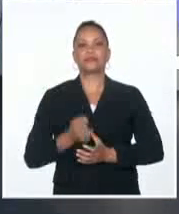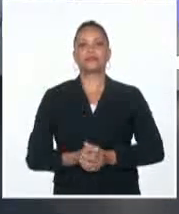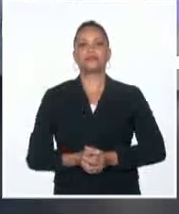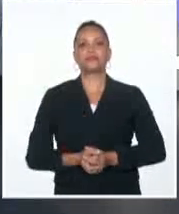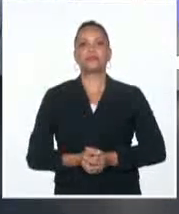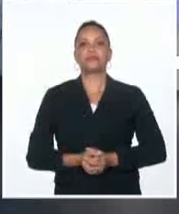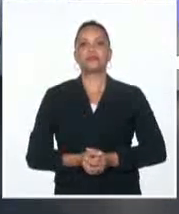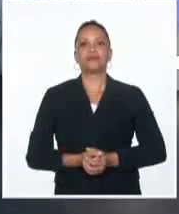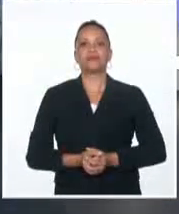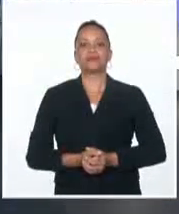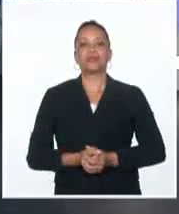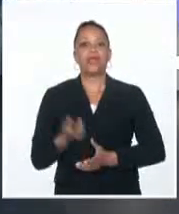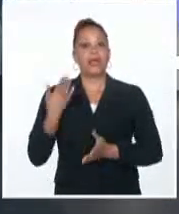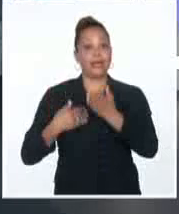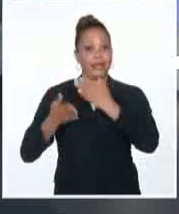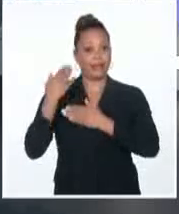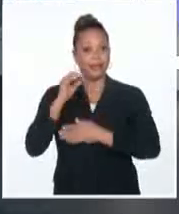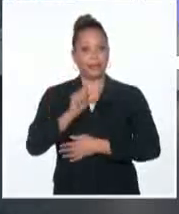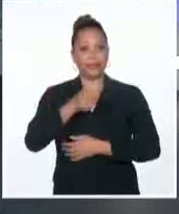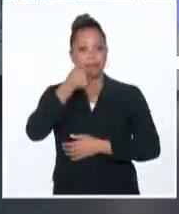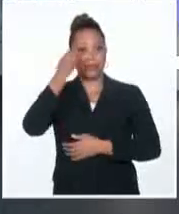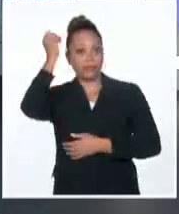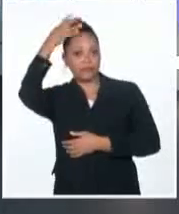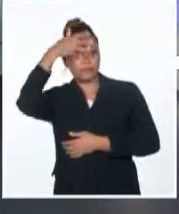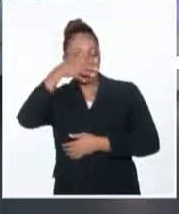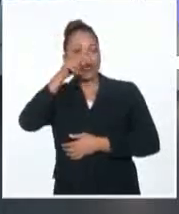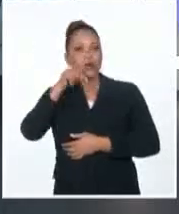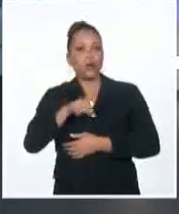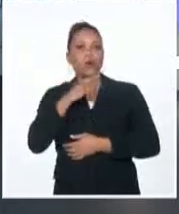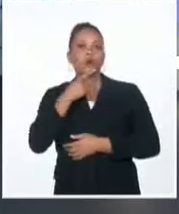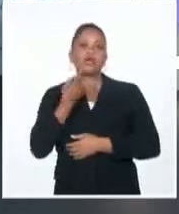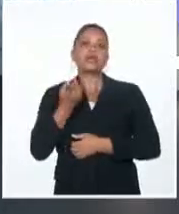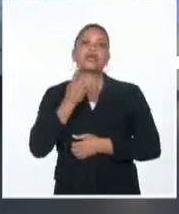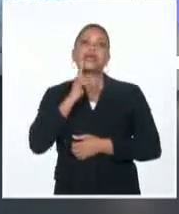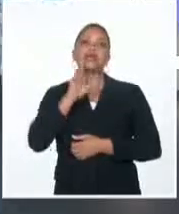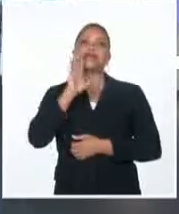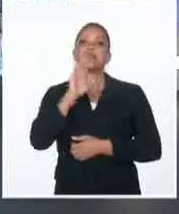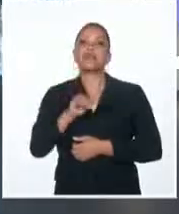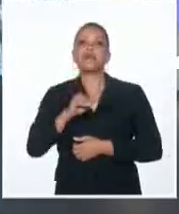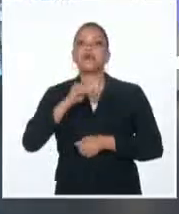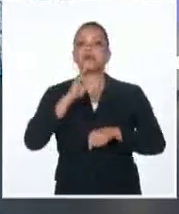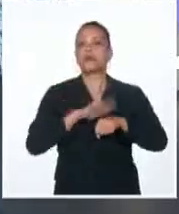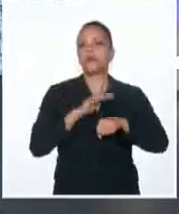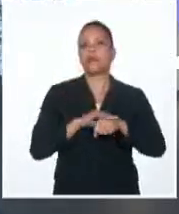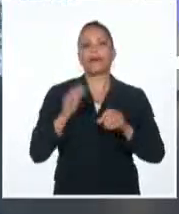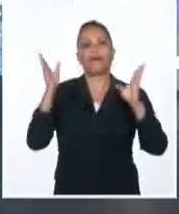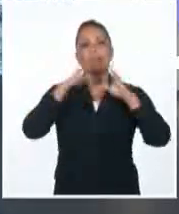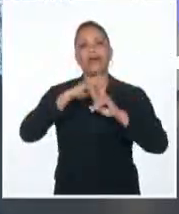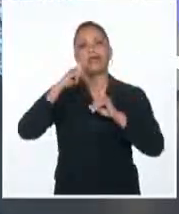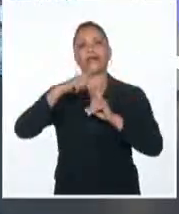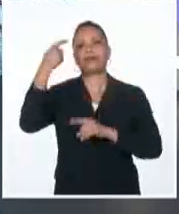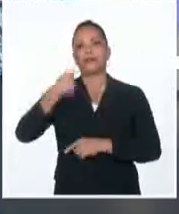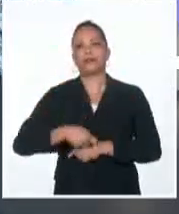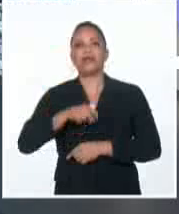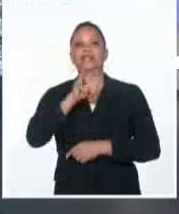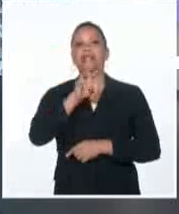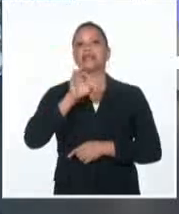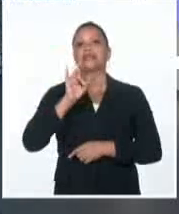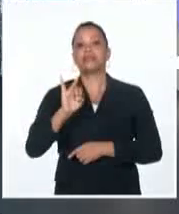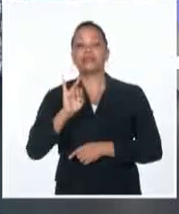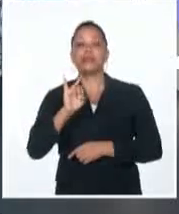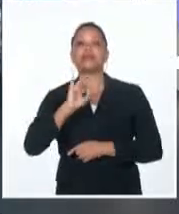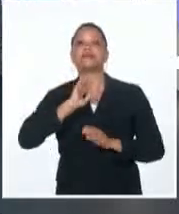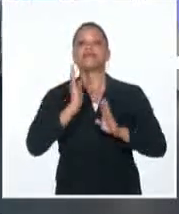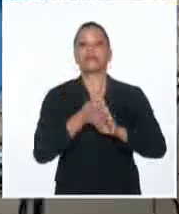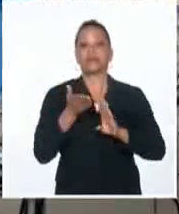El ex presidente de Estados Unidos, Donald Trump, se declaró inocente ante un tribunal federal de Miami por los 37 cargos presentados